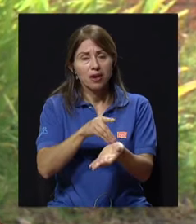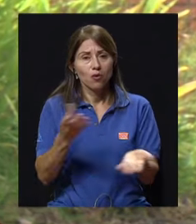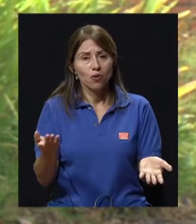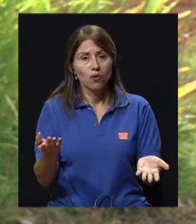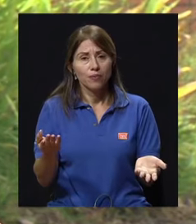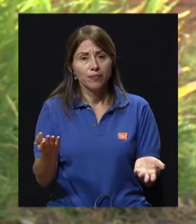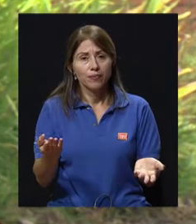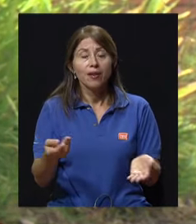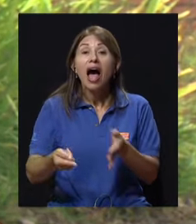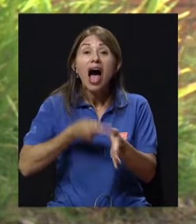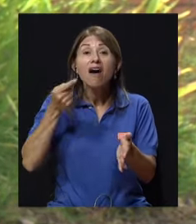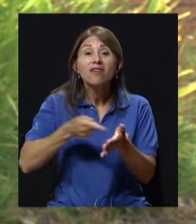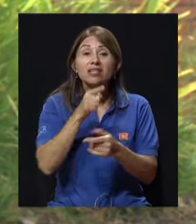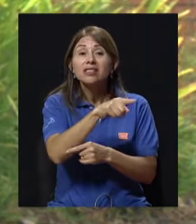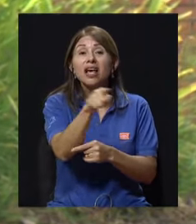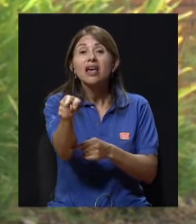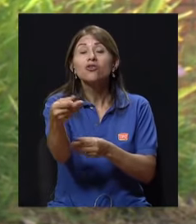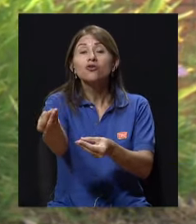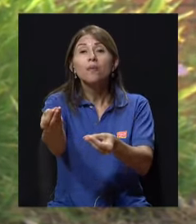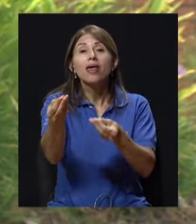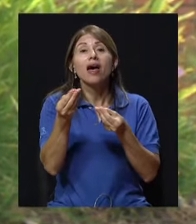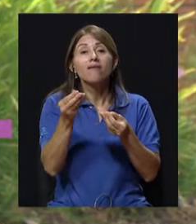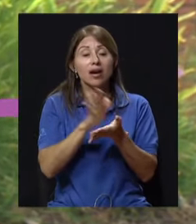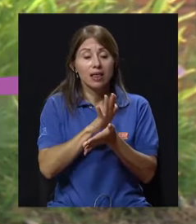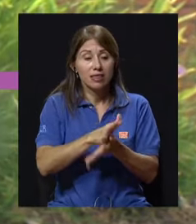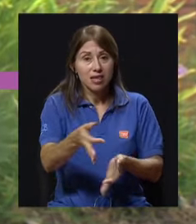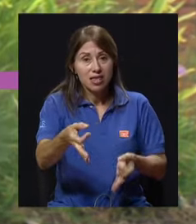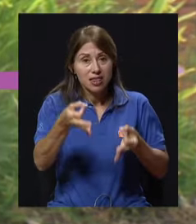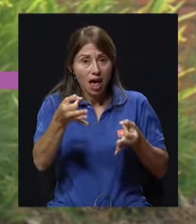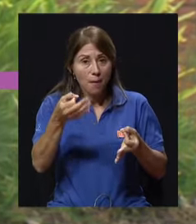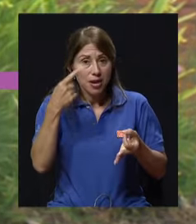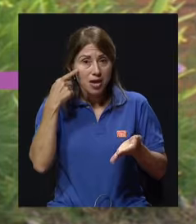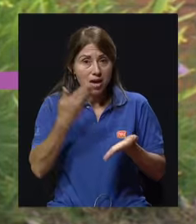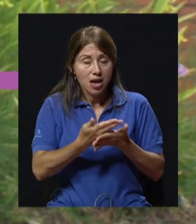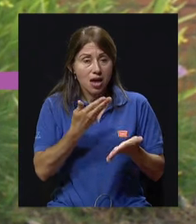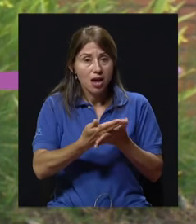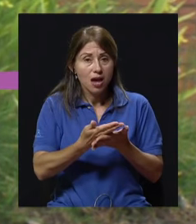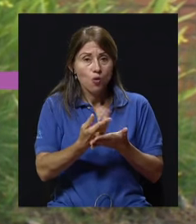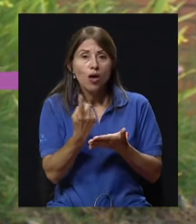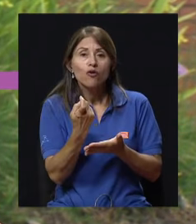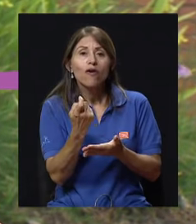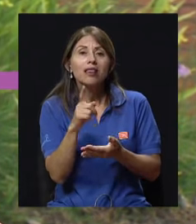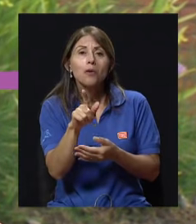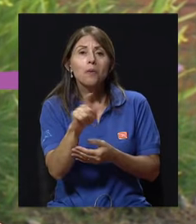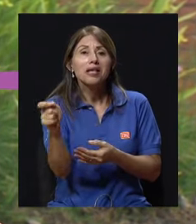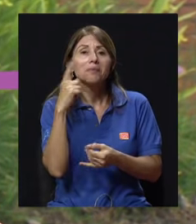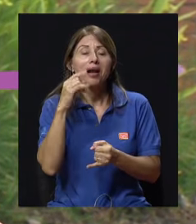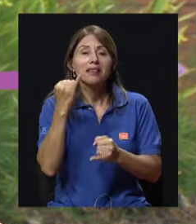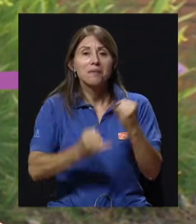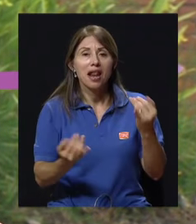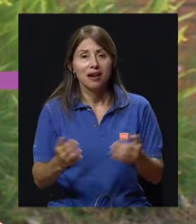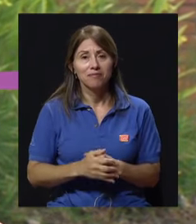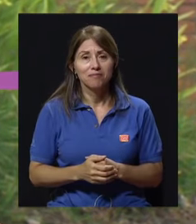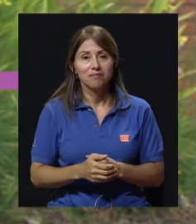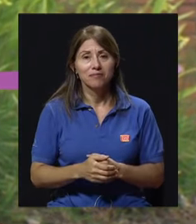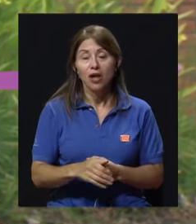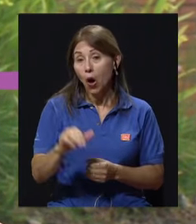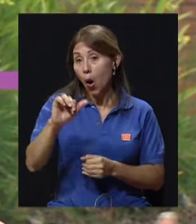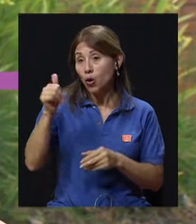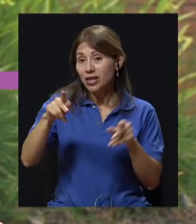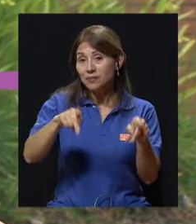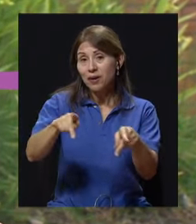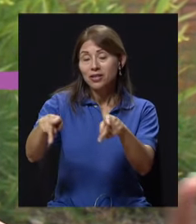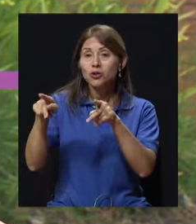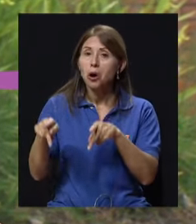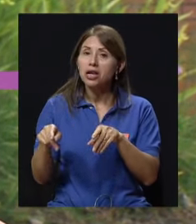a veces llegaban y me entregarían los dictámenes médicos cuando faltaba un mes para terminar el semestre. Otros llegaban y